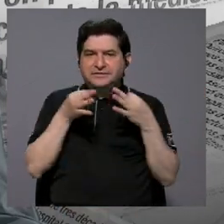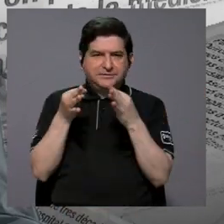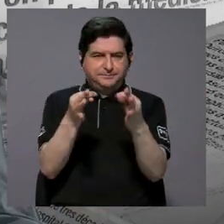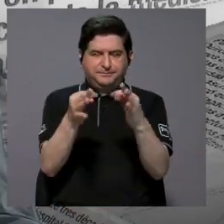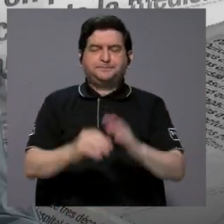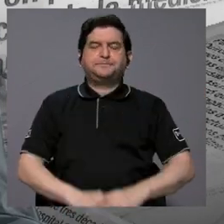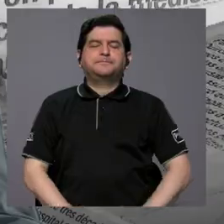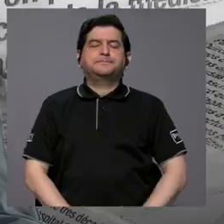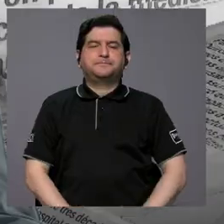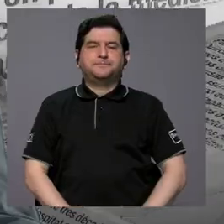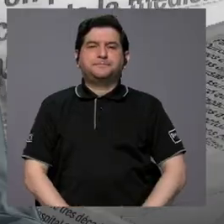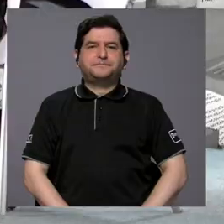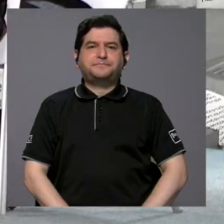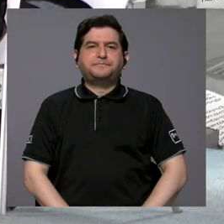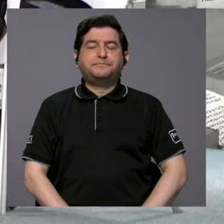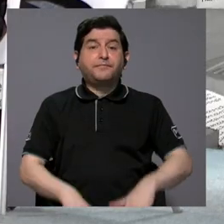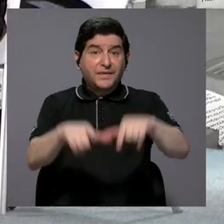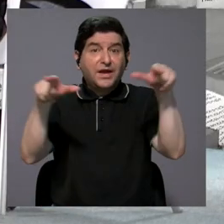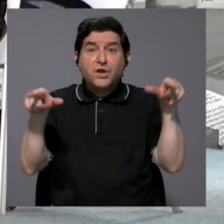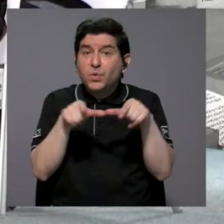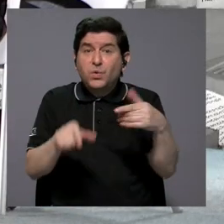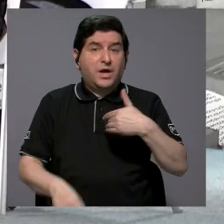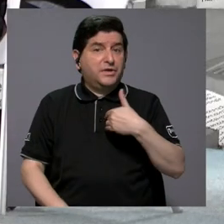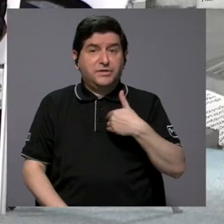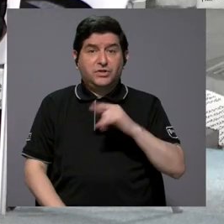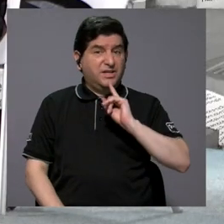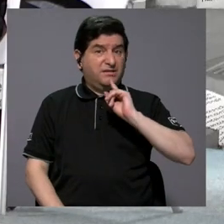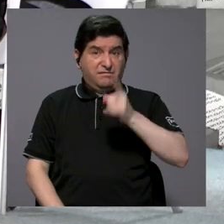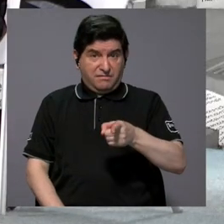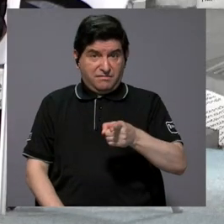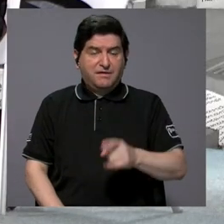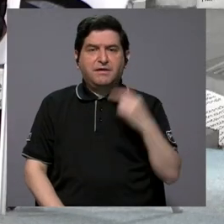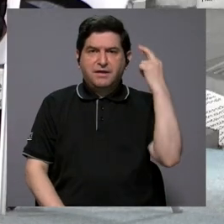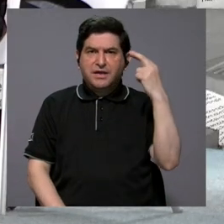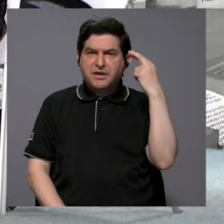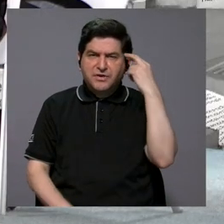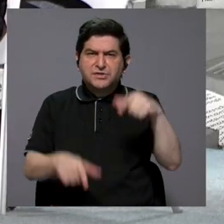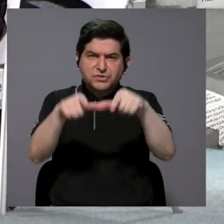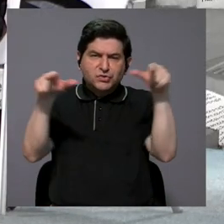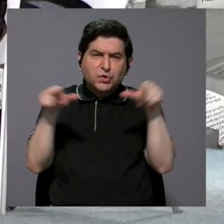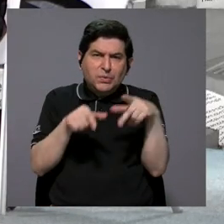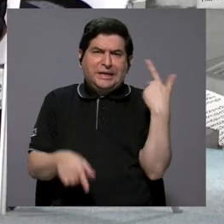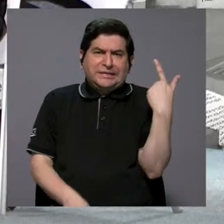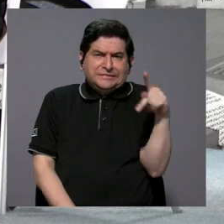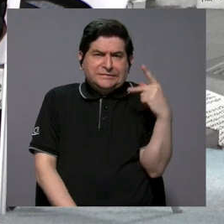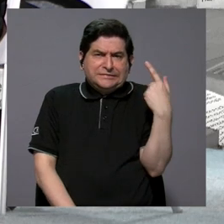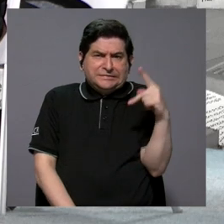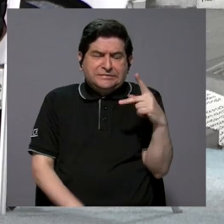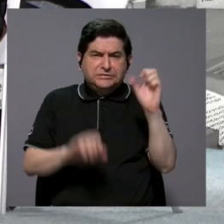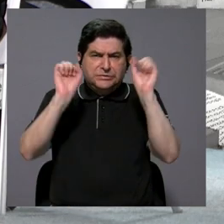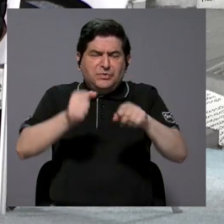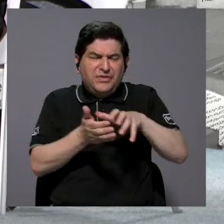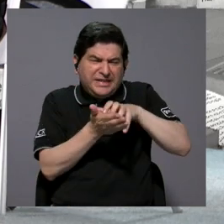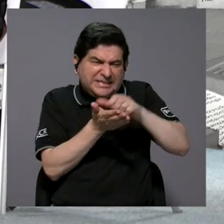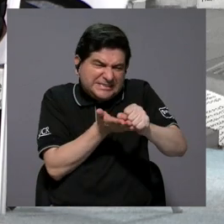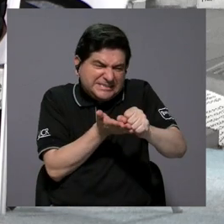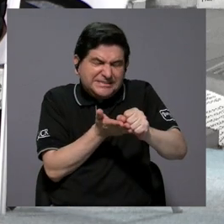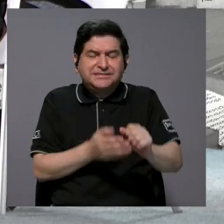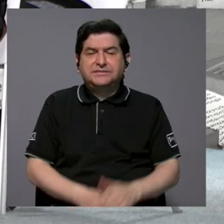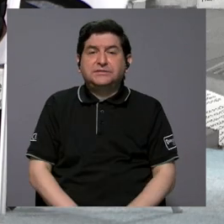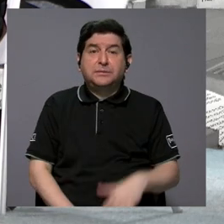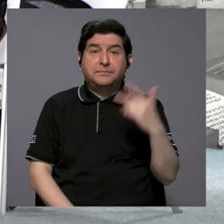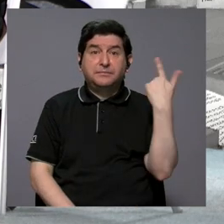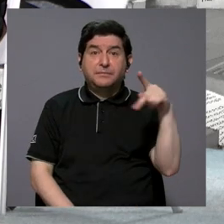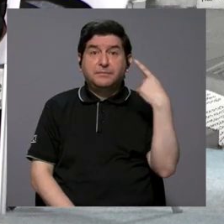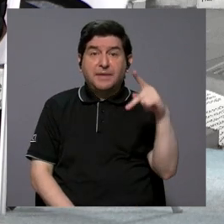Este, sitios que no tienen esta declaratoria, ¿verdad? Y por lo tanto son sitios que están en riesgo de destrucciones, ¿verdad? En